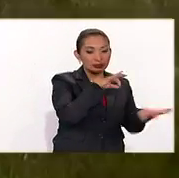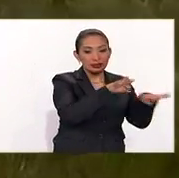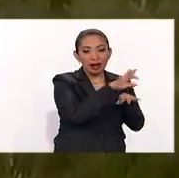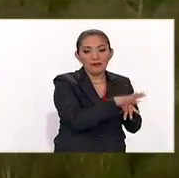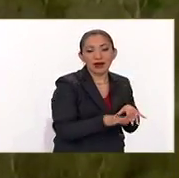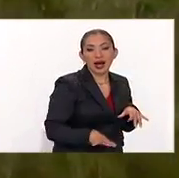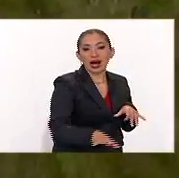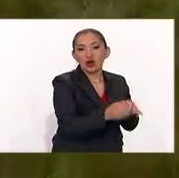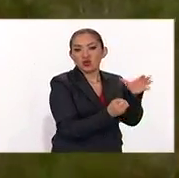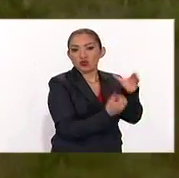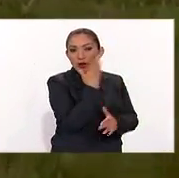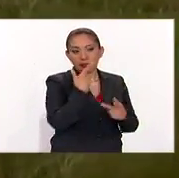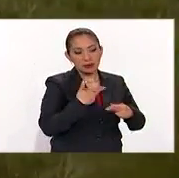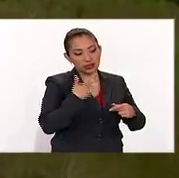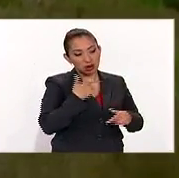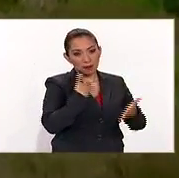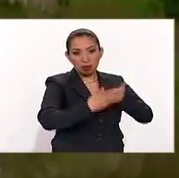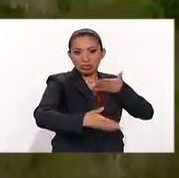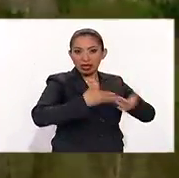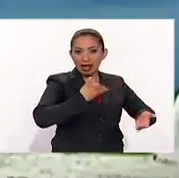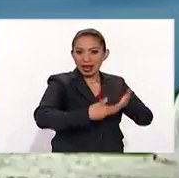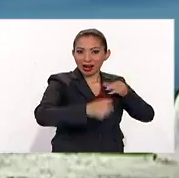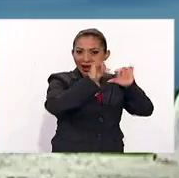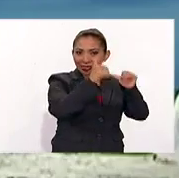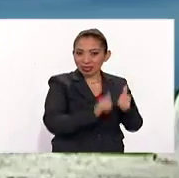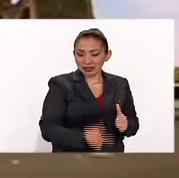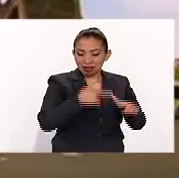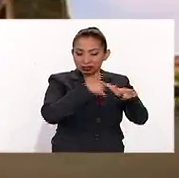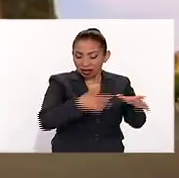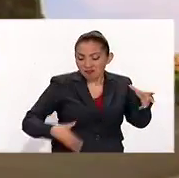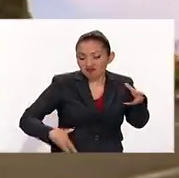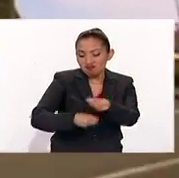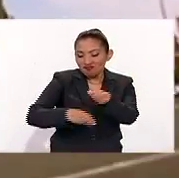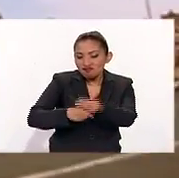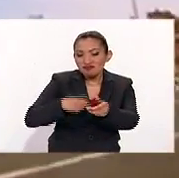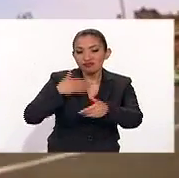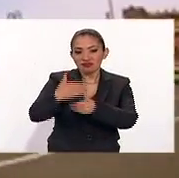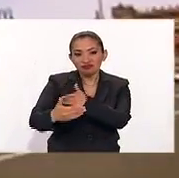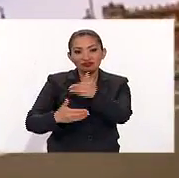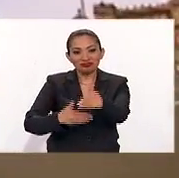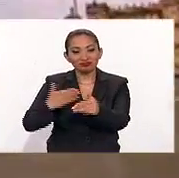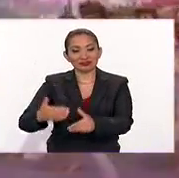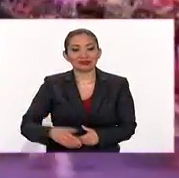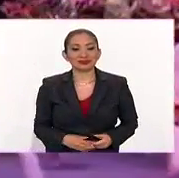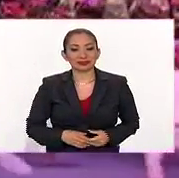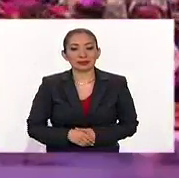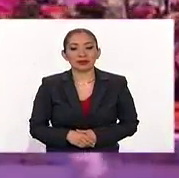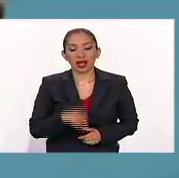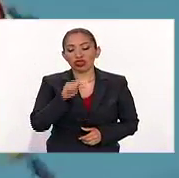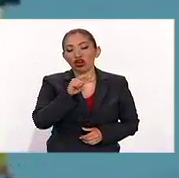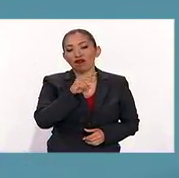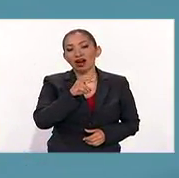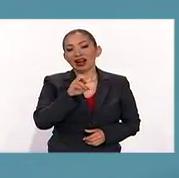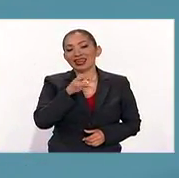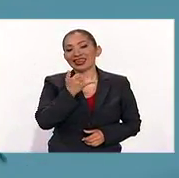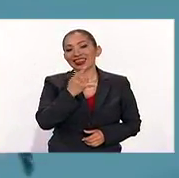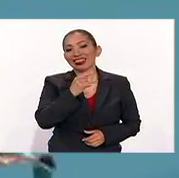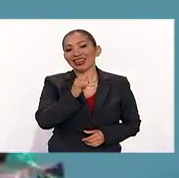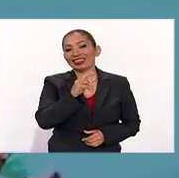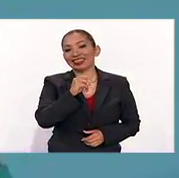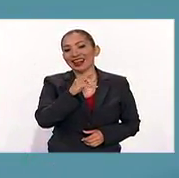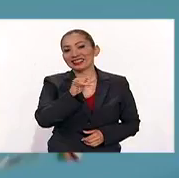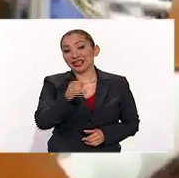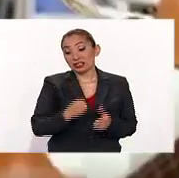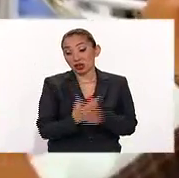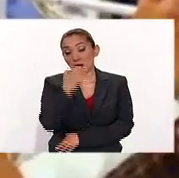trabajo de los nuevos artistas que se suman a esta continuidad y a este patrimonio. Tobar y de Teresa dijo que la puesta en